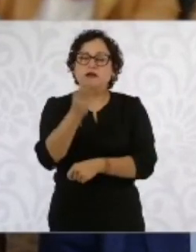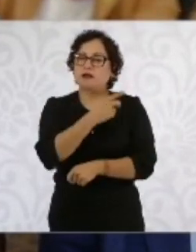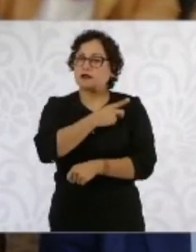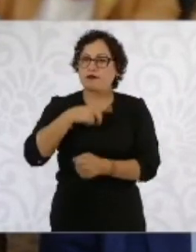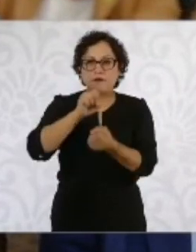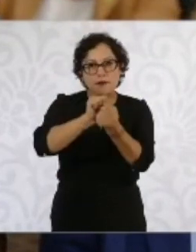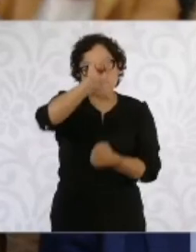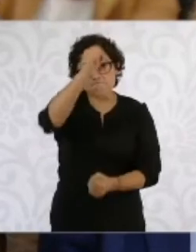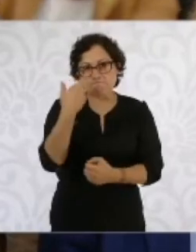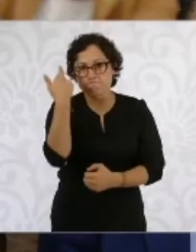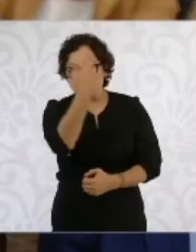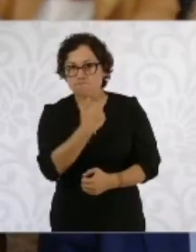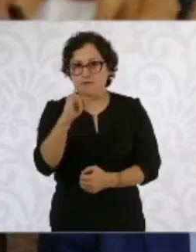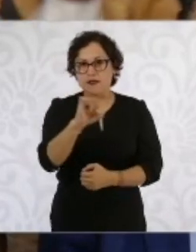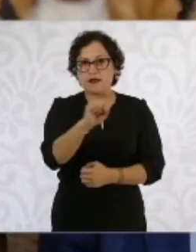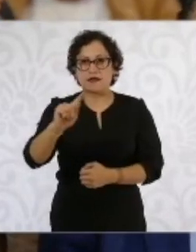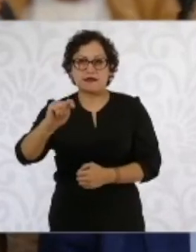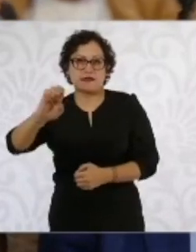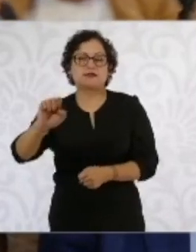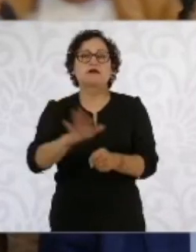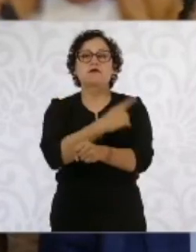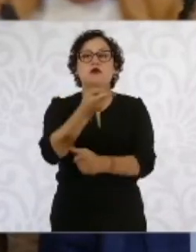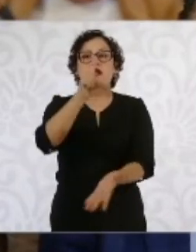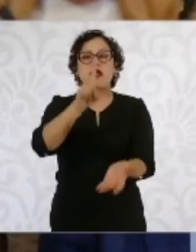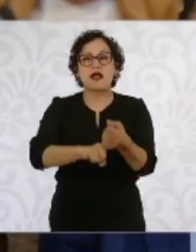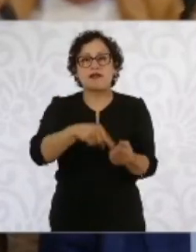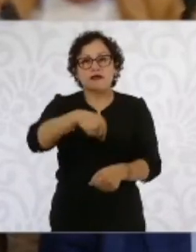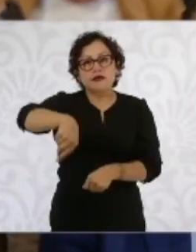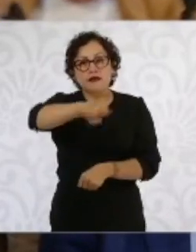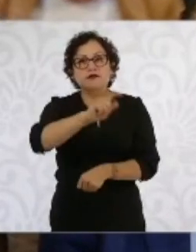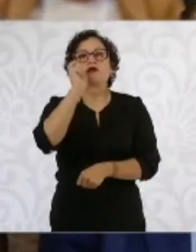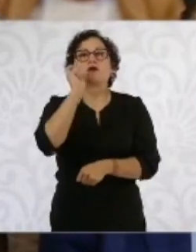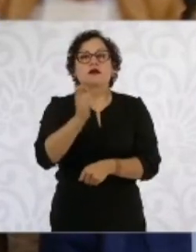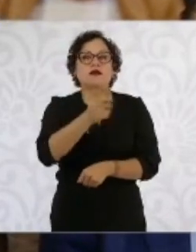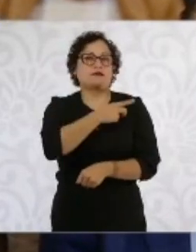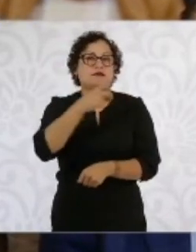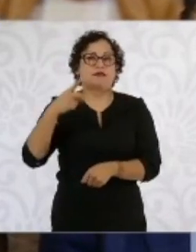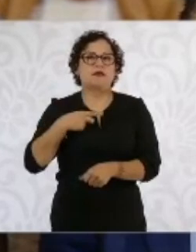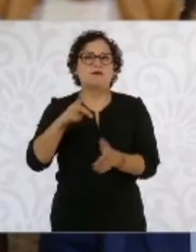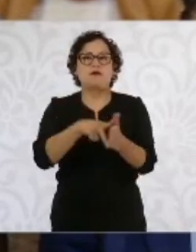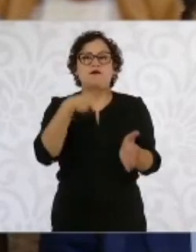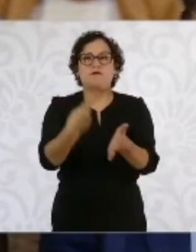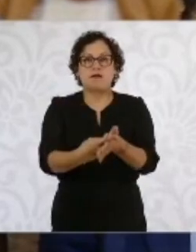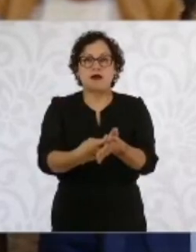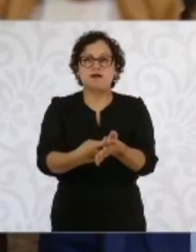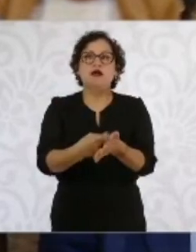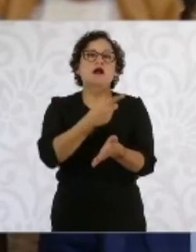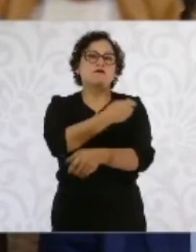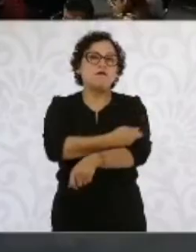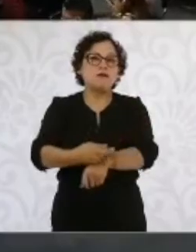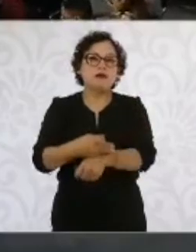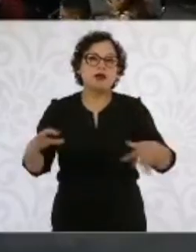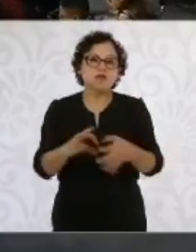en el Issste es la única institución que todavía sigue valiendo el ser familiar para entrar, o sea, para basificarse, tiene un puntaje alto.